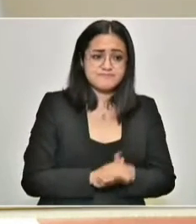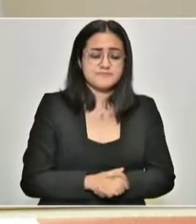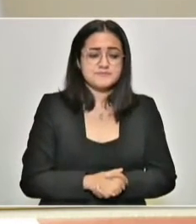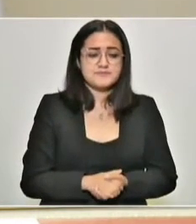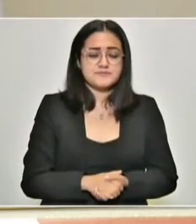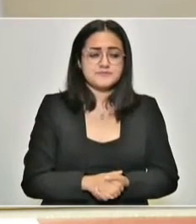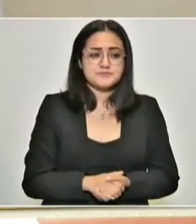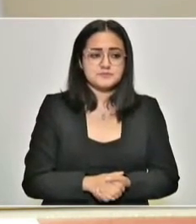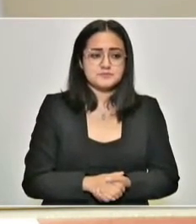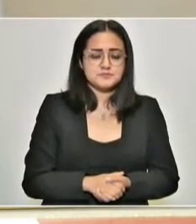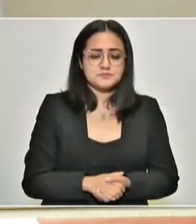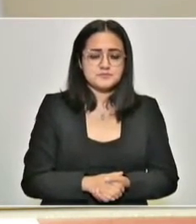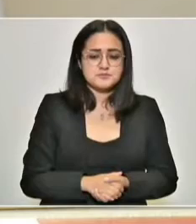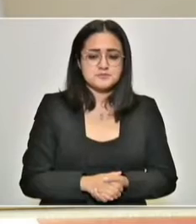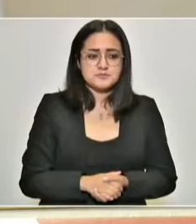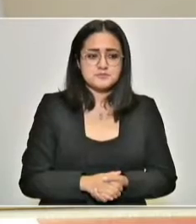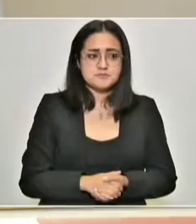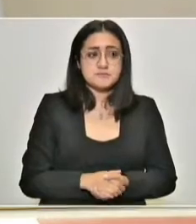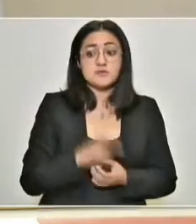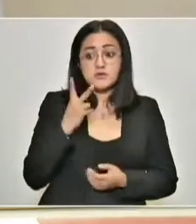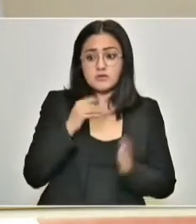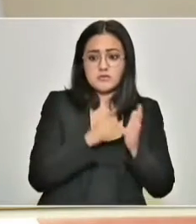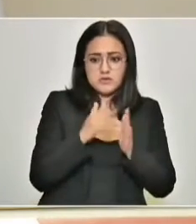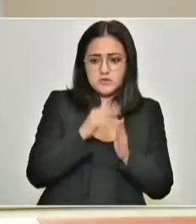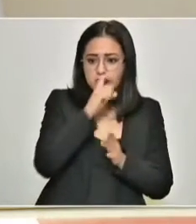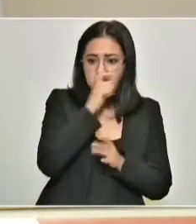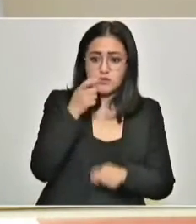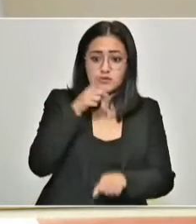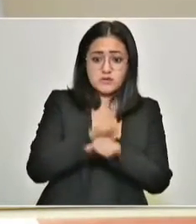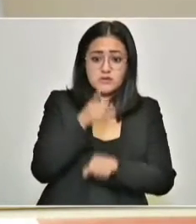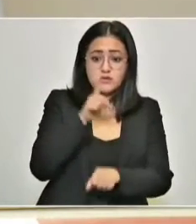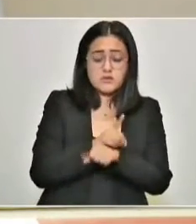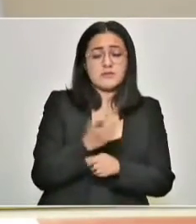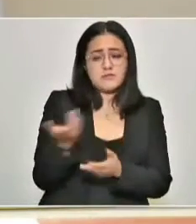¿Vale? Necesitamos dos millones de cubrebocas diarios.